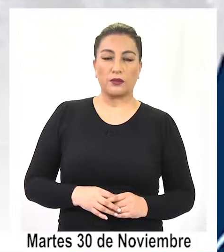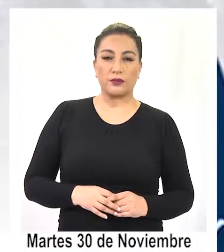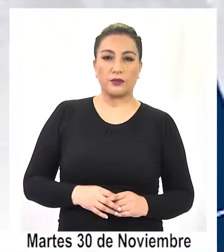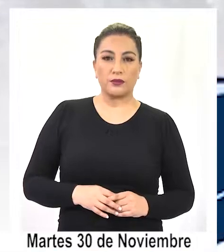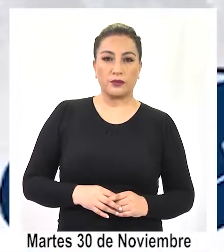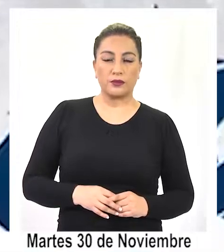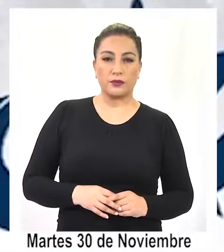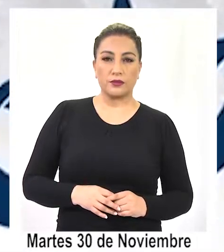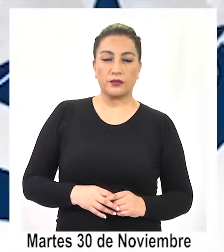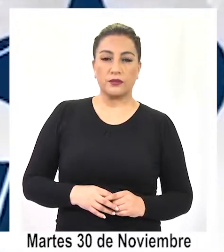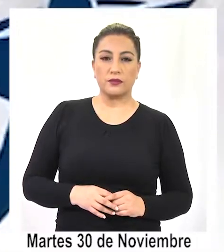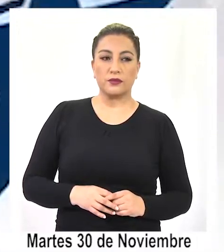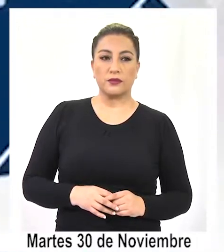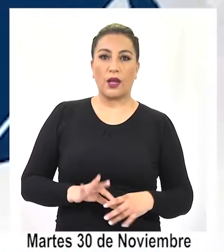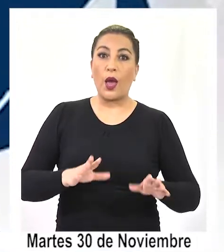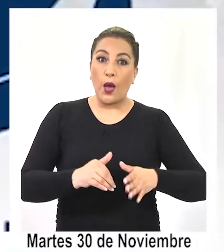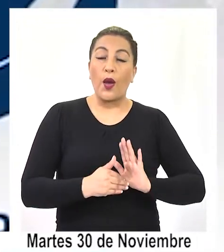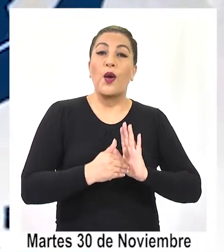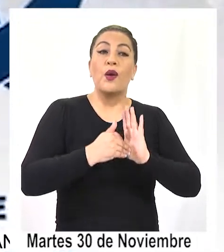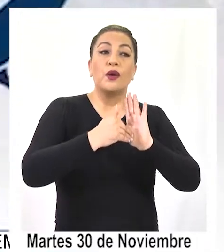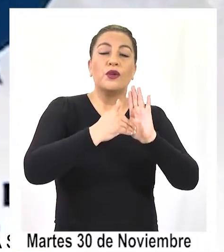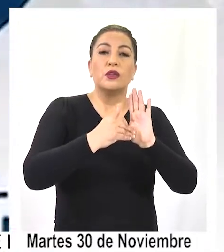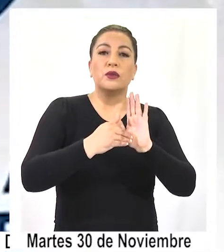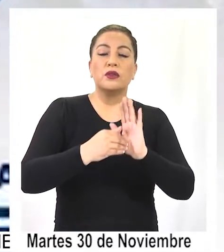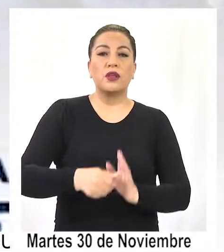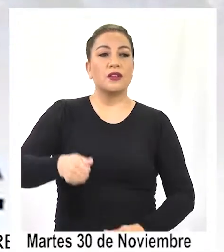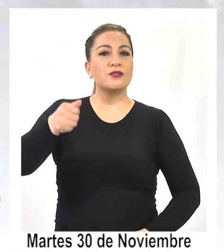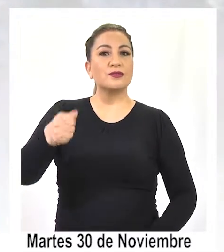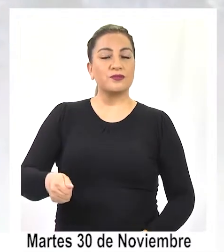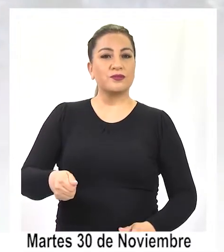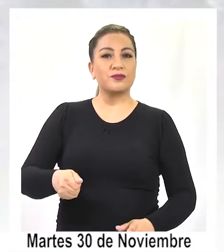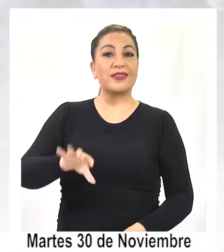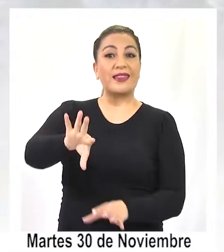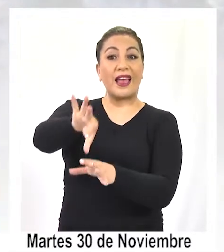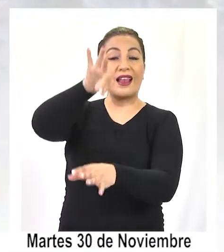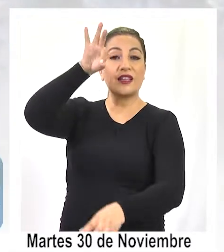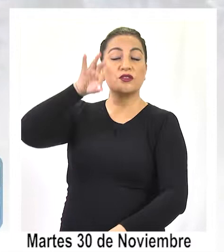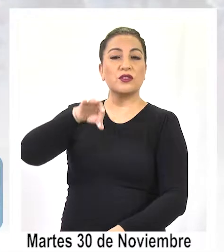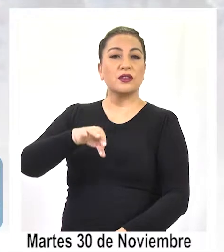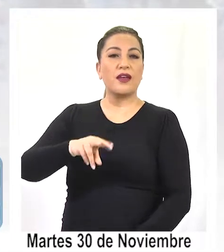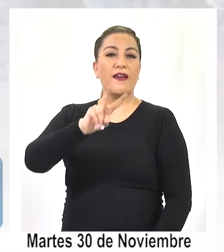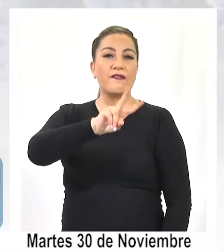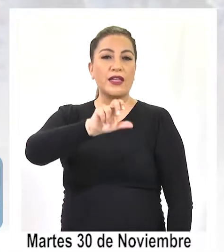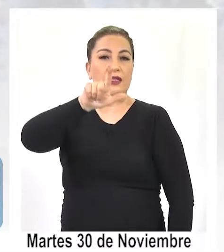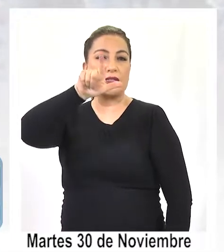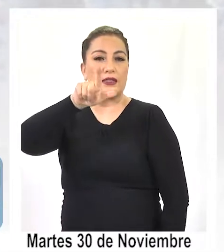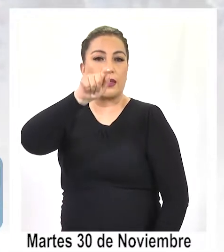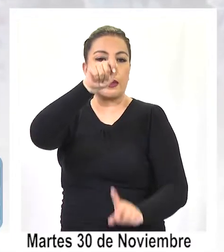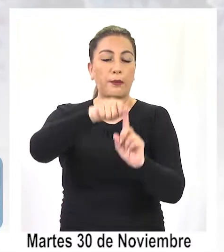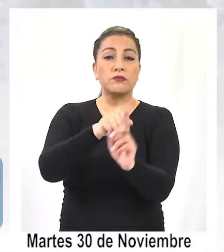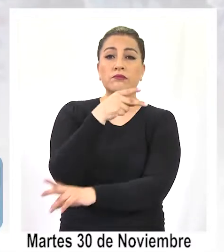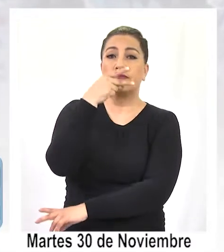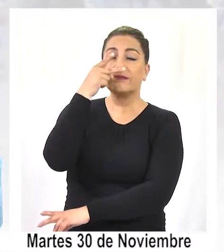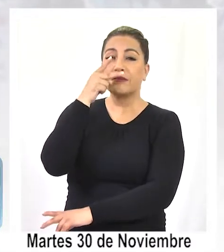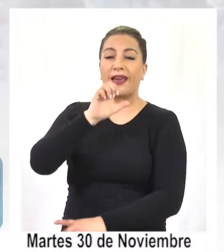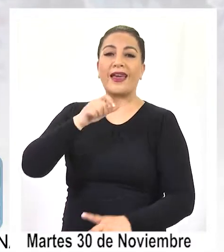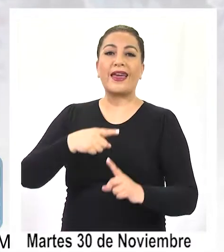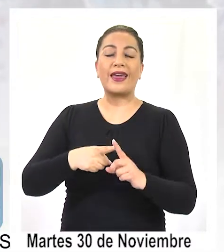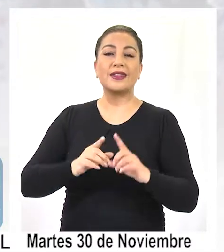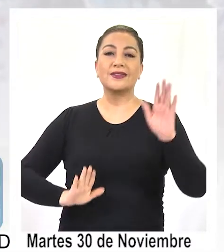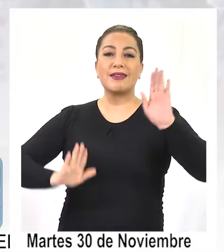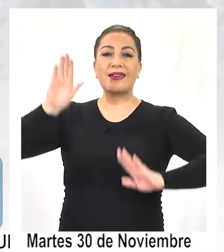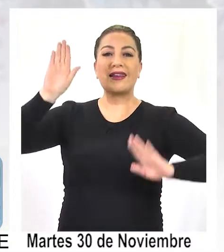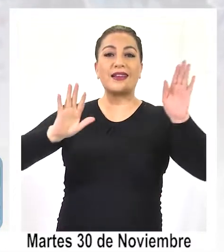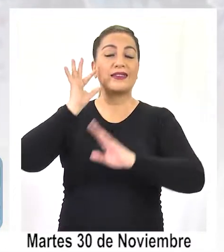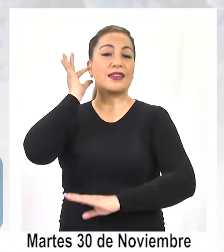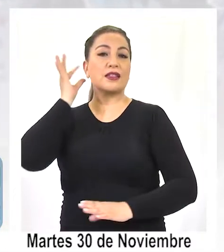Con una presentación al Tribunal Calificador de Elecciones, el pasado 27 de noviembre, la ex candidata